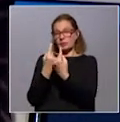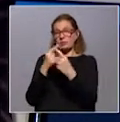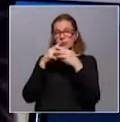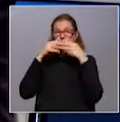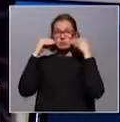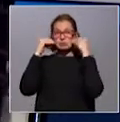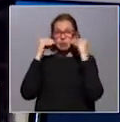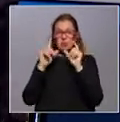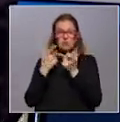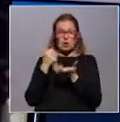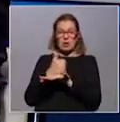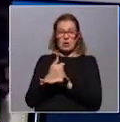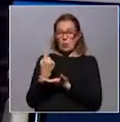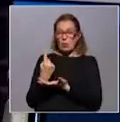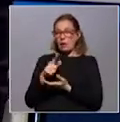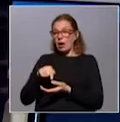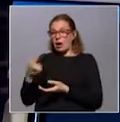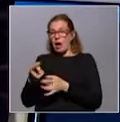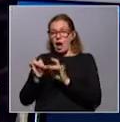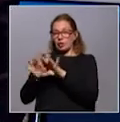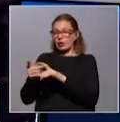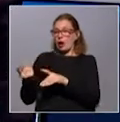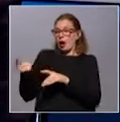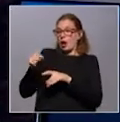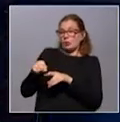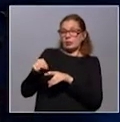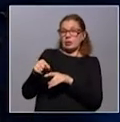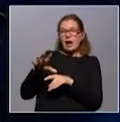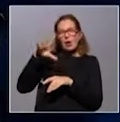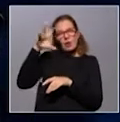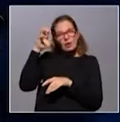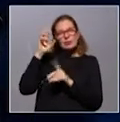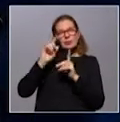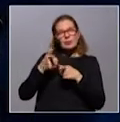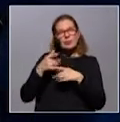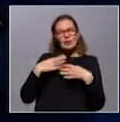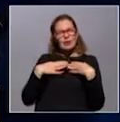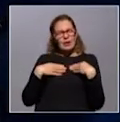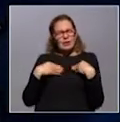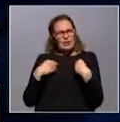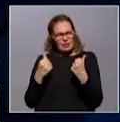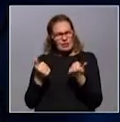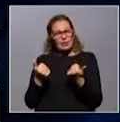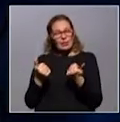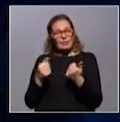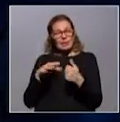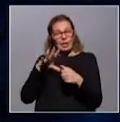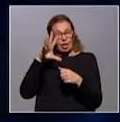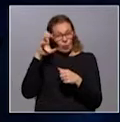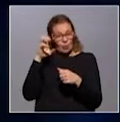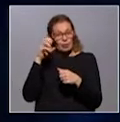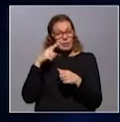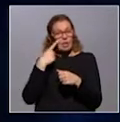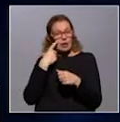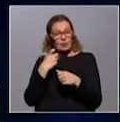mascarilla, una de ellas va a contagiar a la otra persona. Recuerden también el tema de los asintomáticos. Se ha descubierto en estudios que